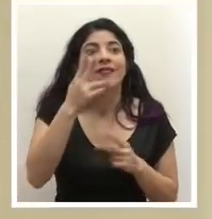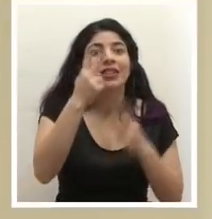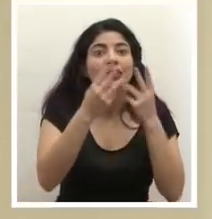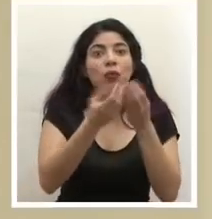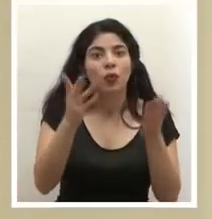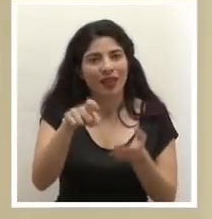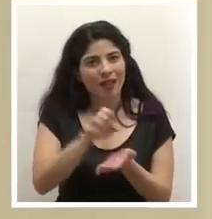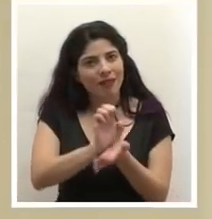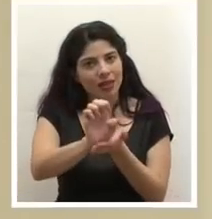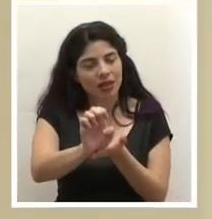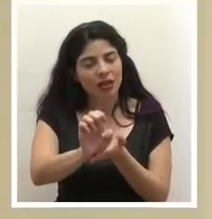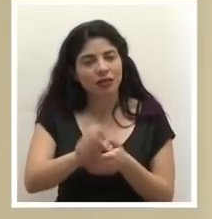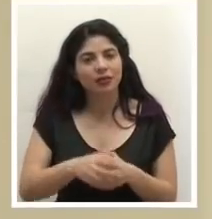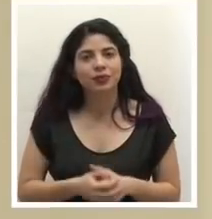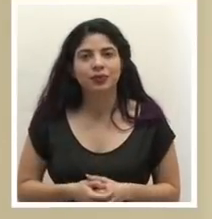público.